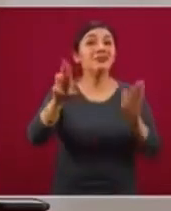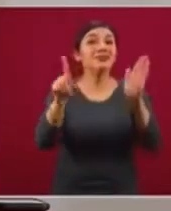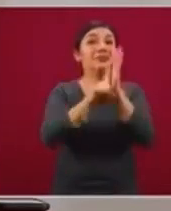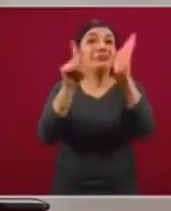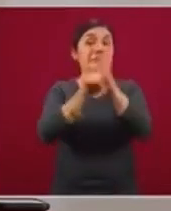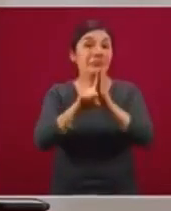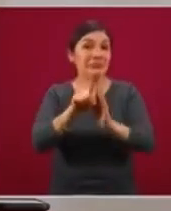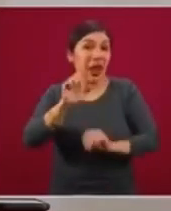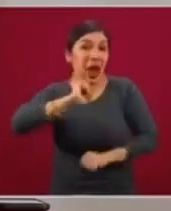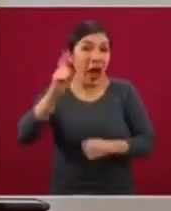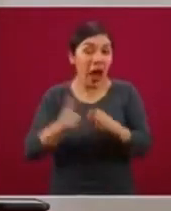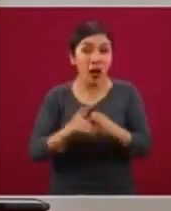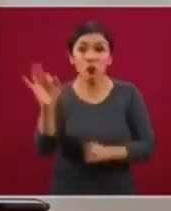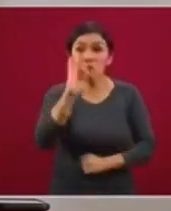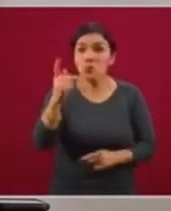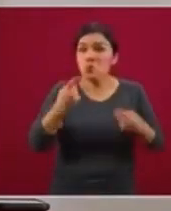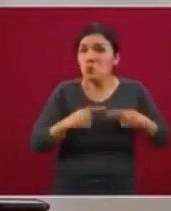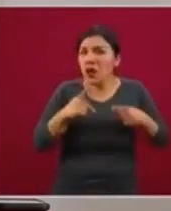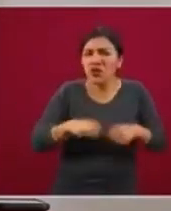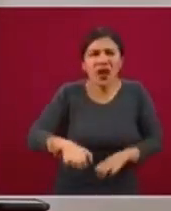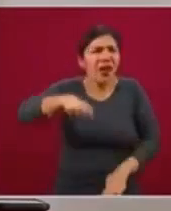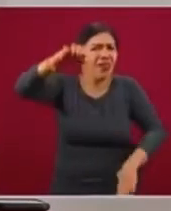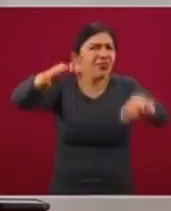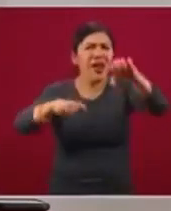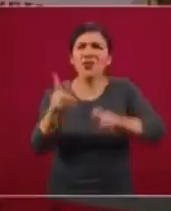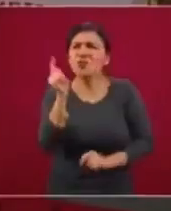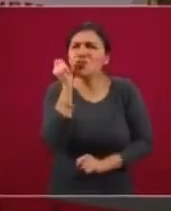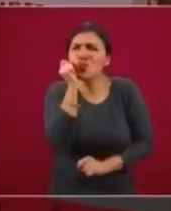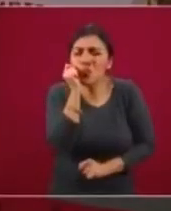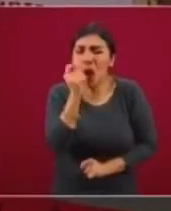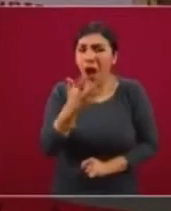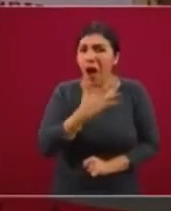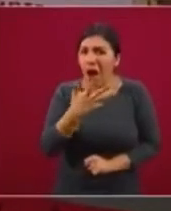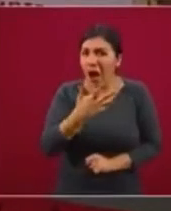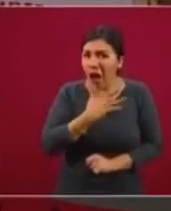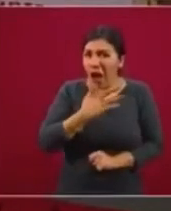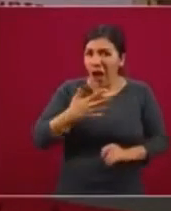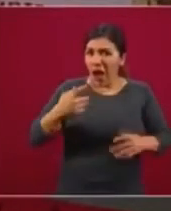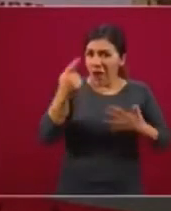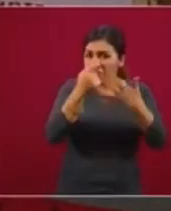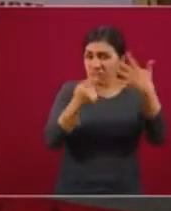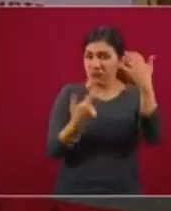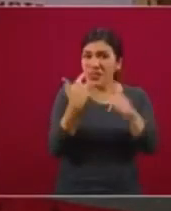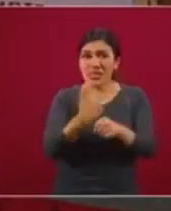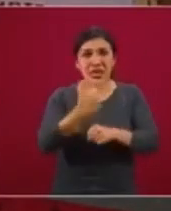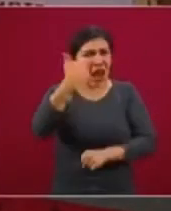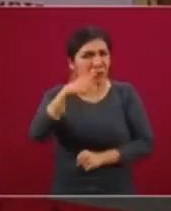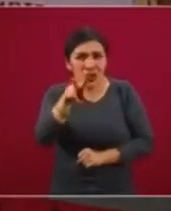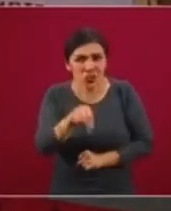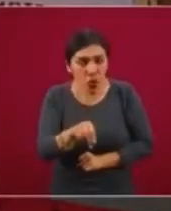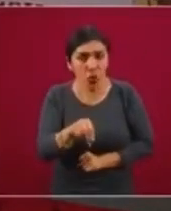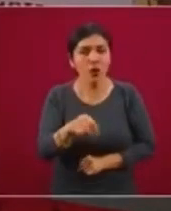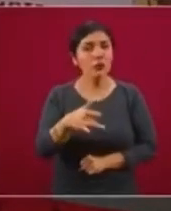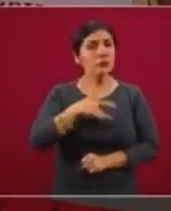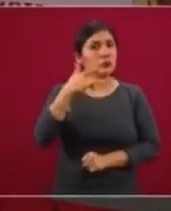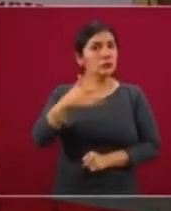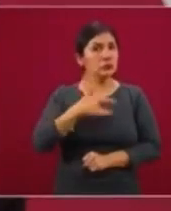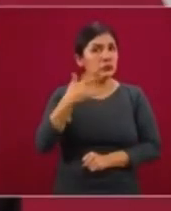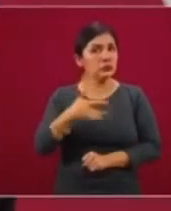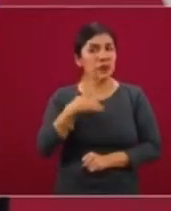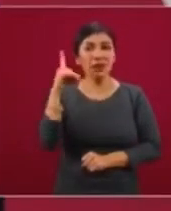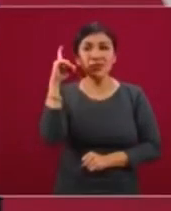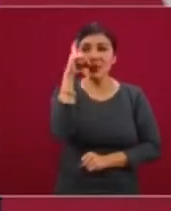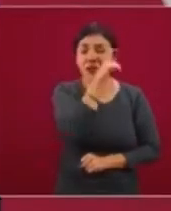Si cualquier persona de cualquier edad tenga o no tenga las condiciones que se consideran de riesgo, en algún momento presenta